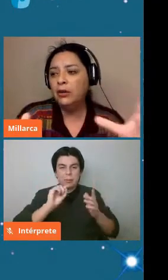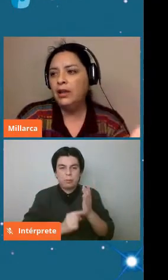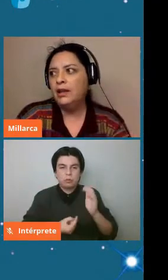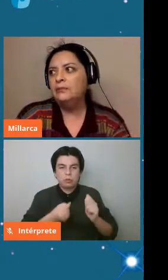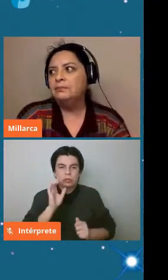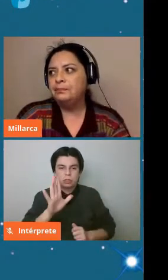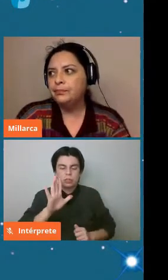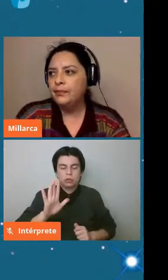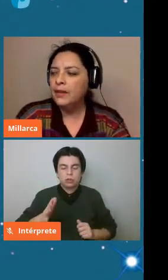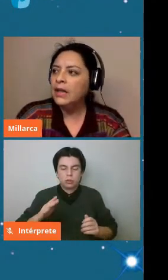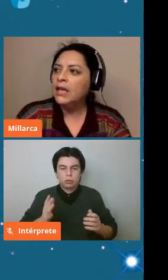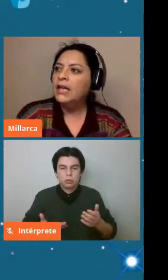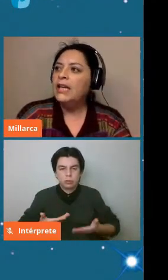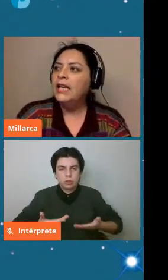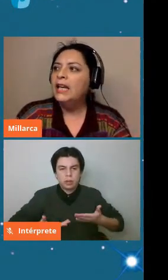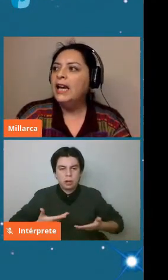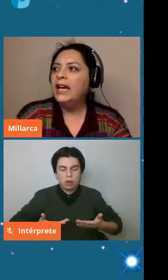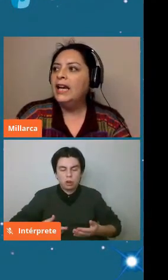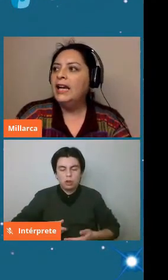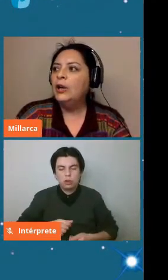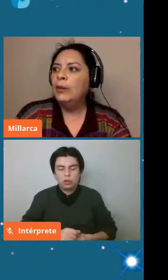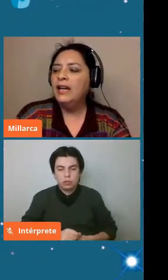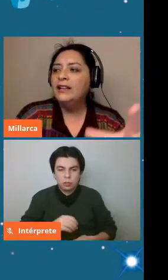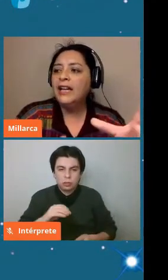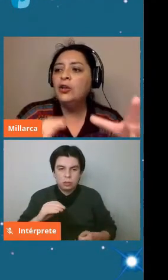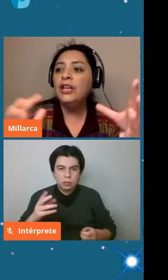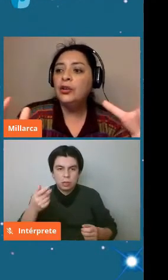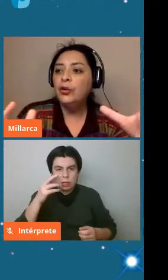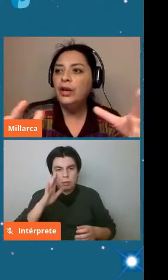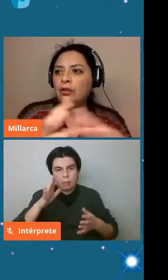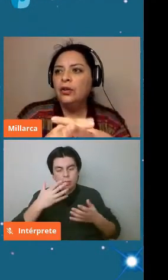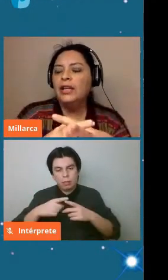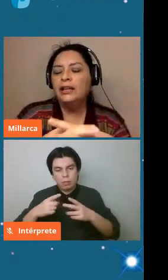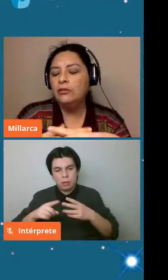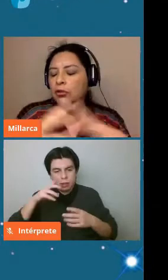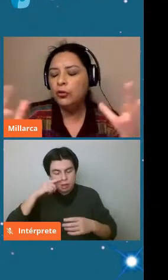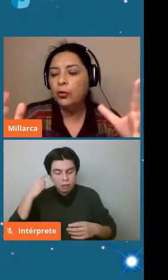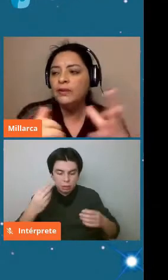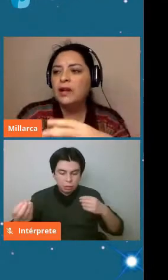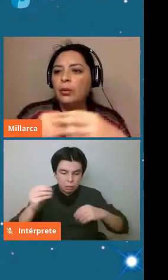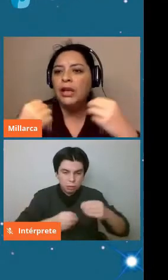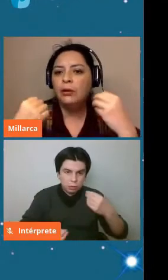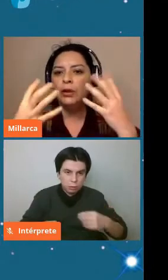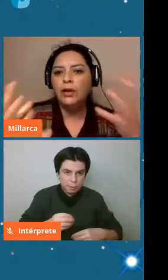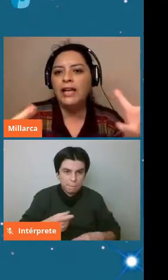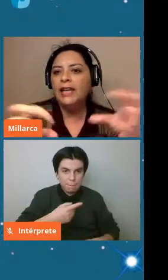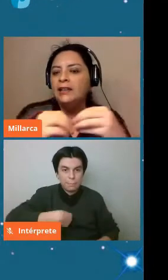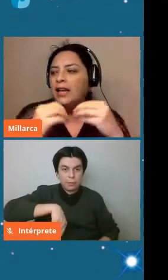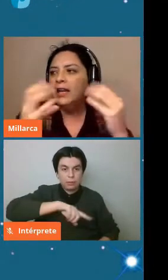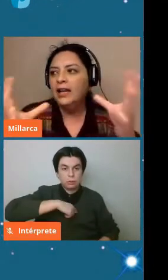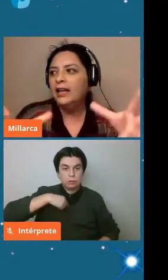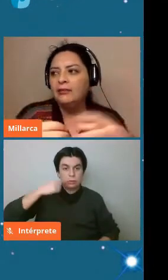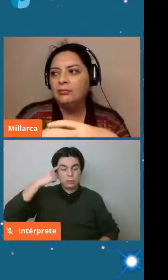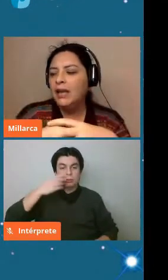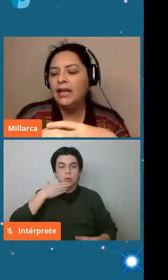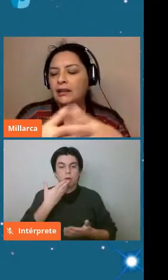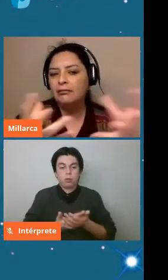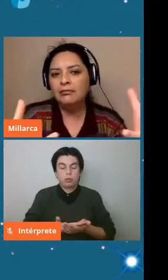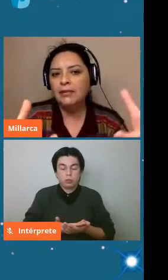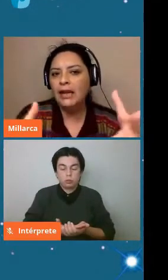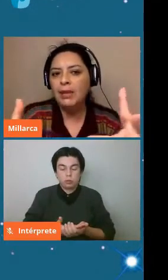en varios días y lo más extraño de todo esto es que nosotros pensábamos que cuando caían